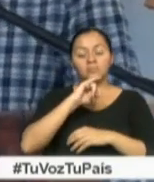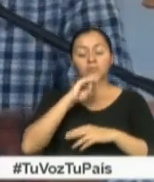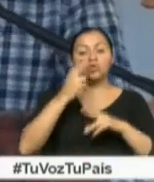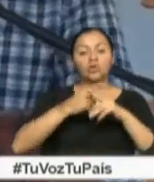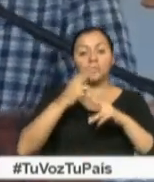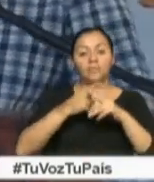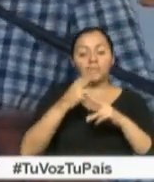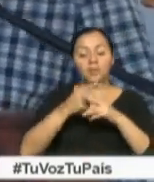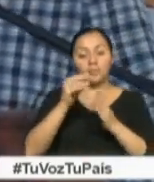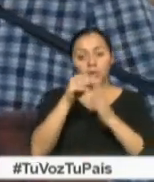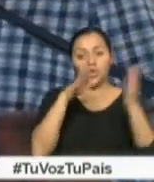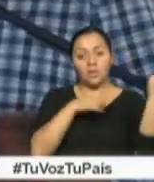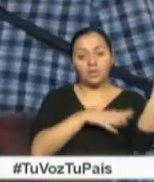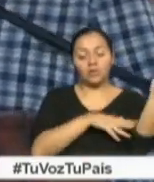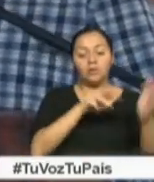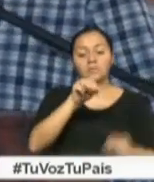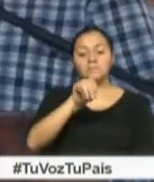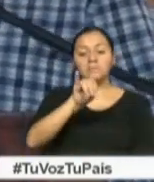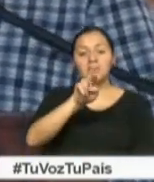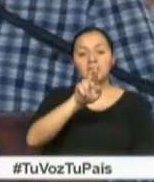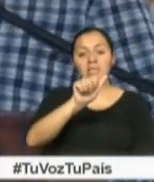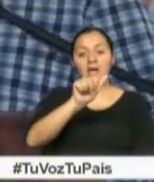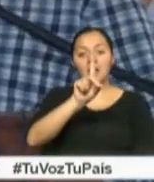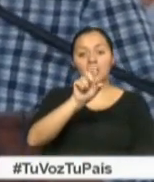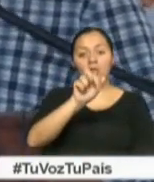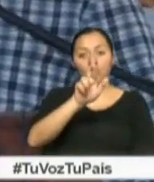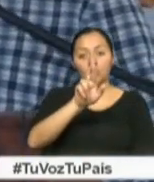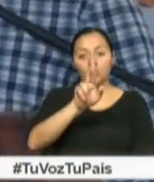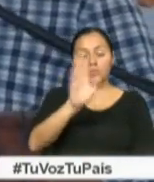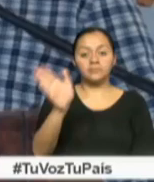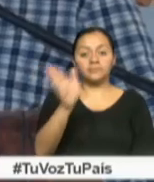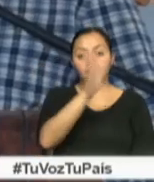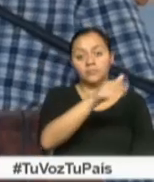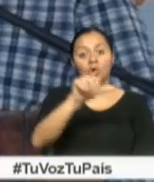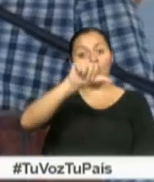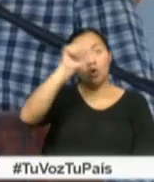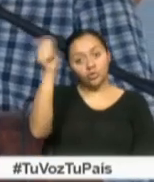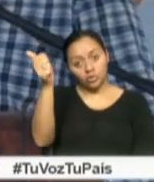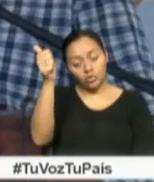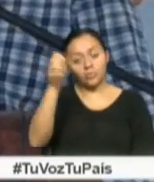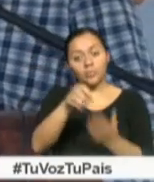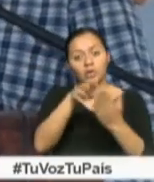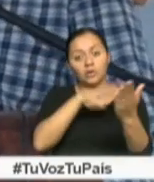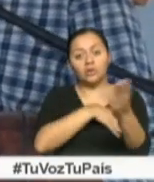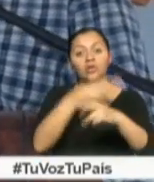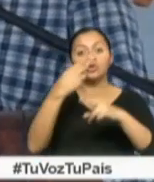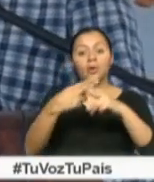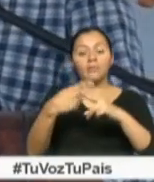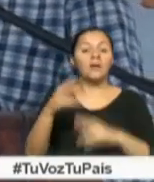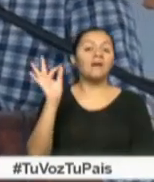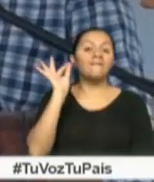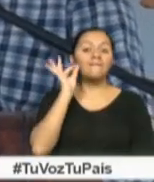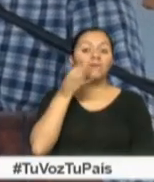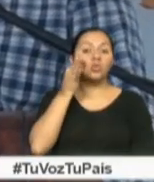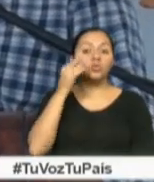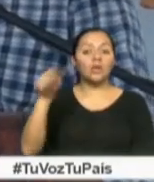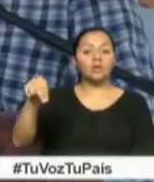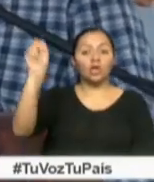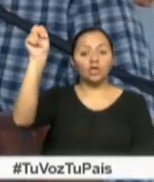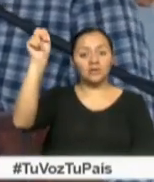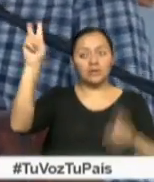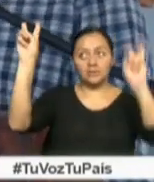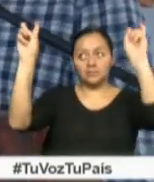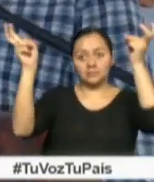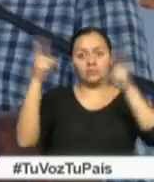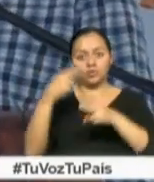este último pues lo firmamos hace algunos meses y es justamente con